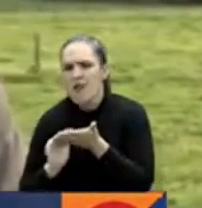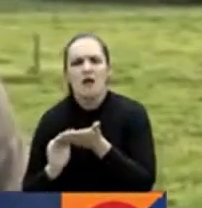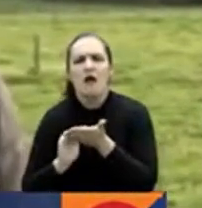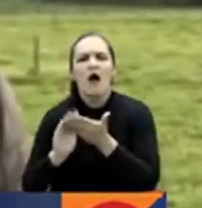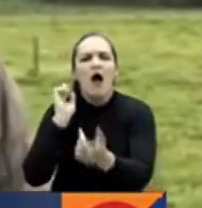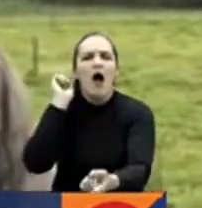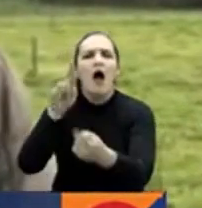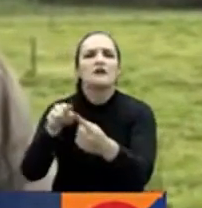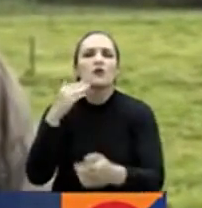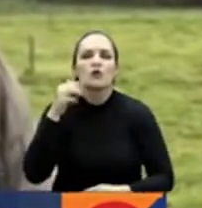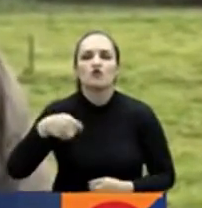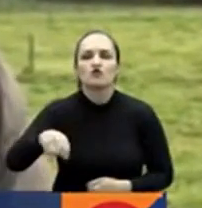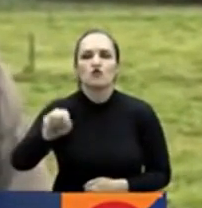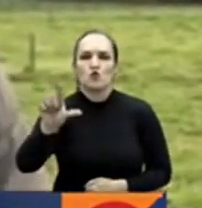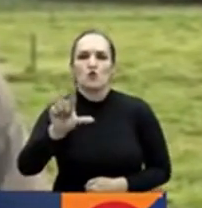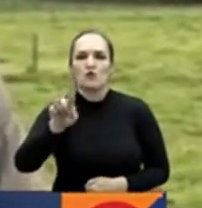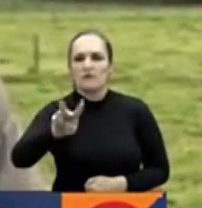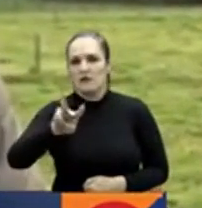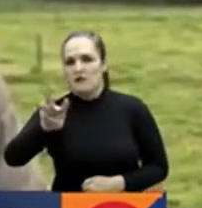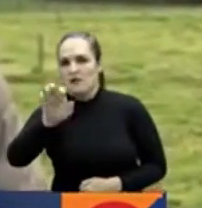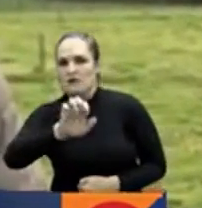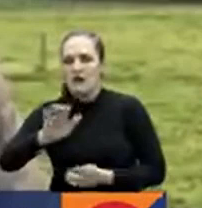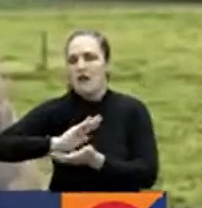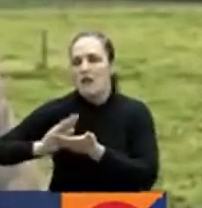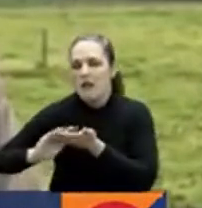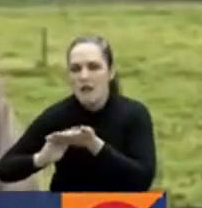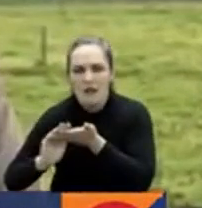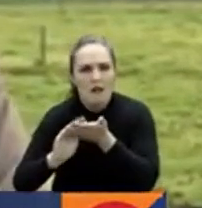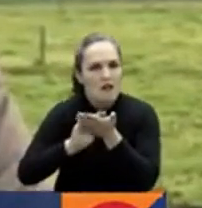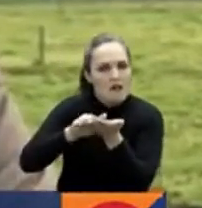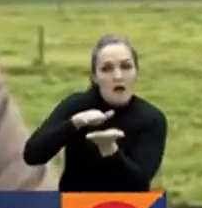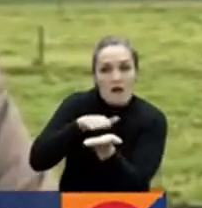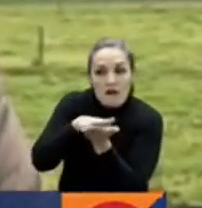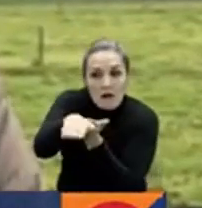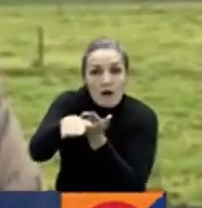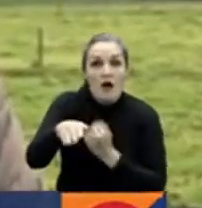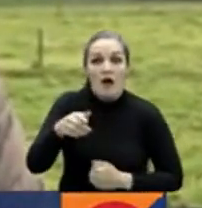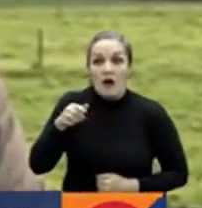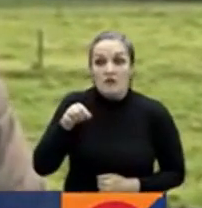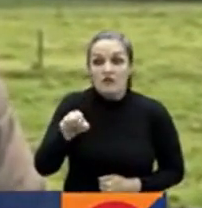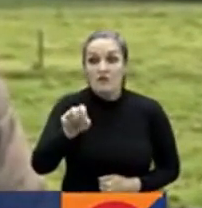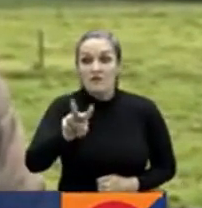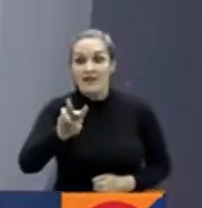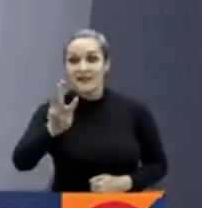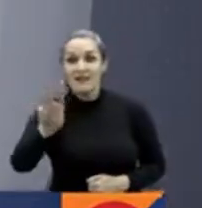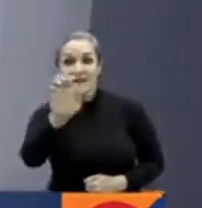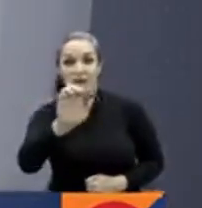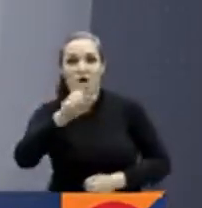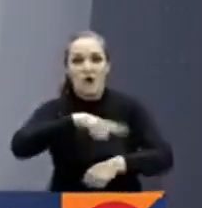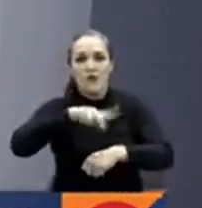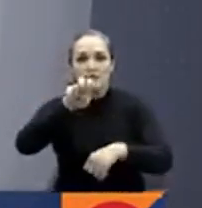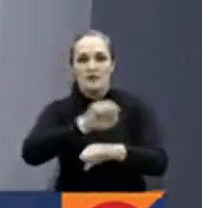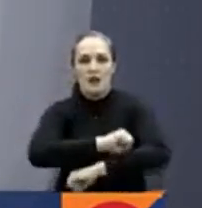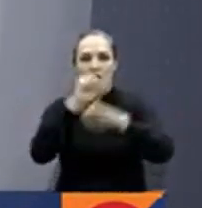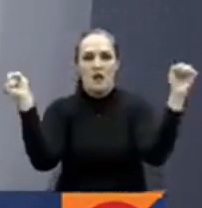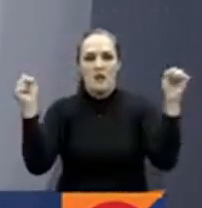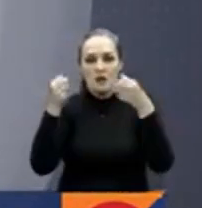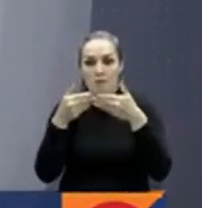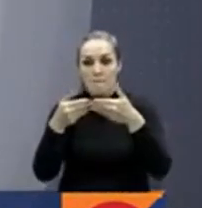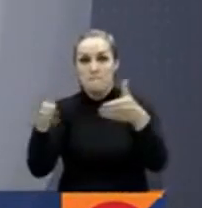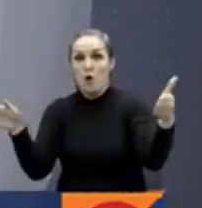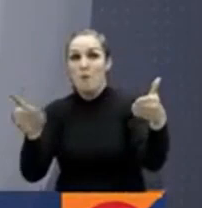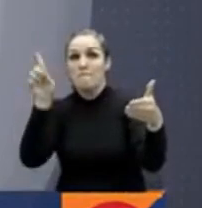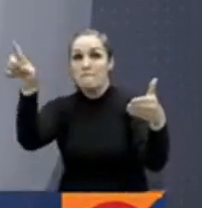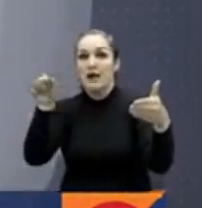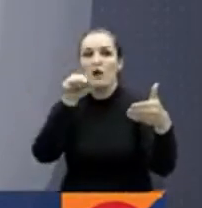hasta el próximo lunes 23 de enero. El 23 de enero a las 7 de la mañana se habilitará la vía en el sentido Popayán